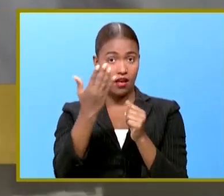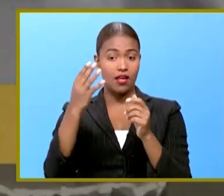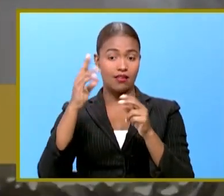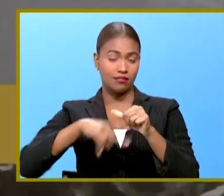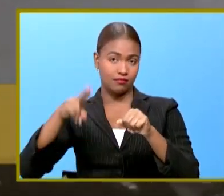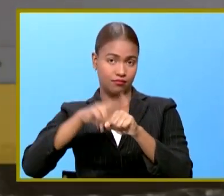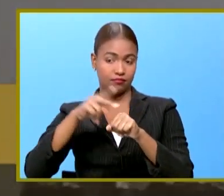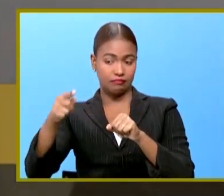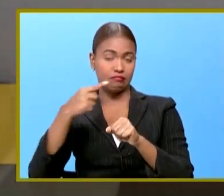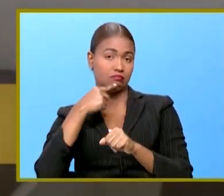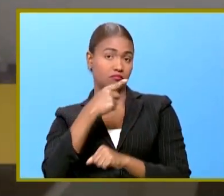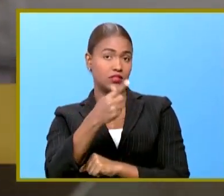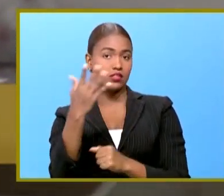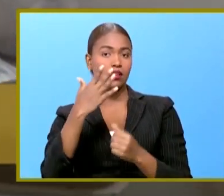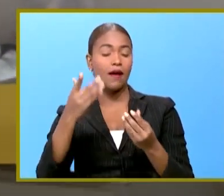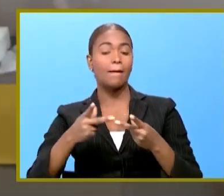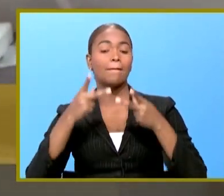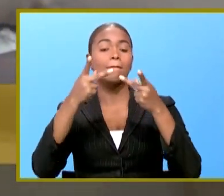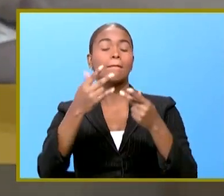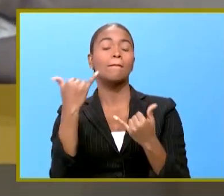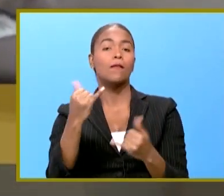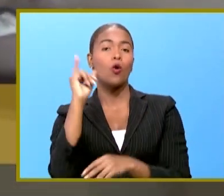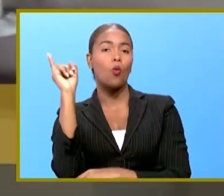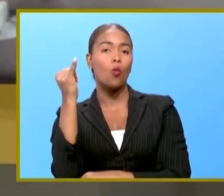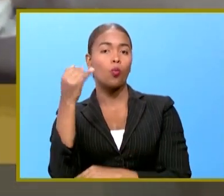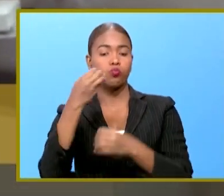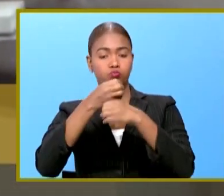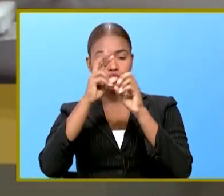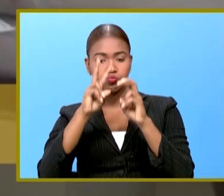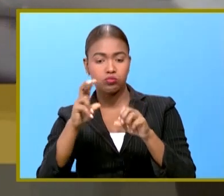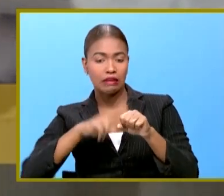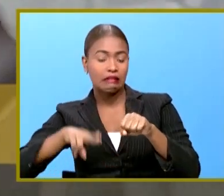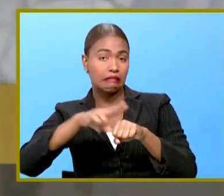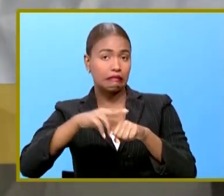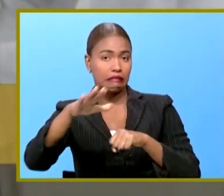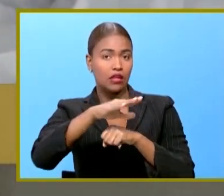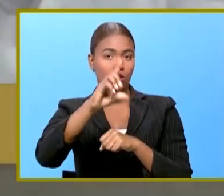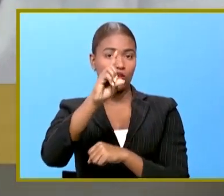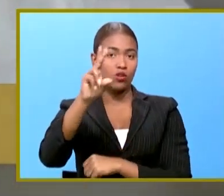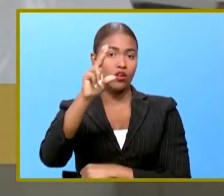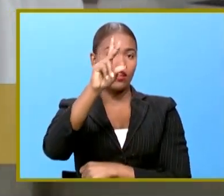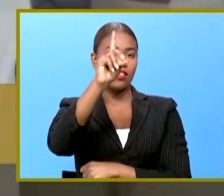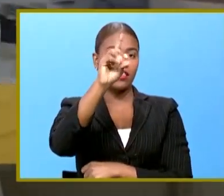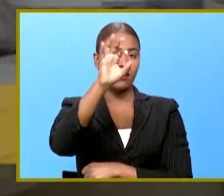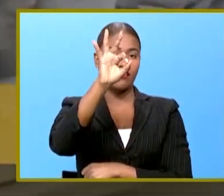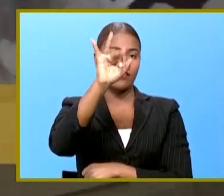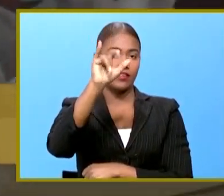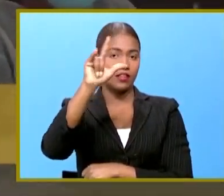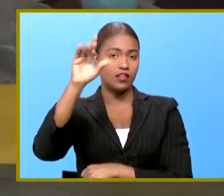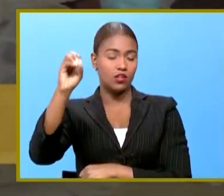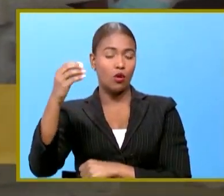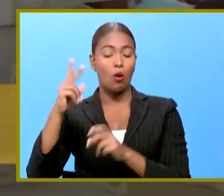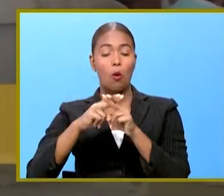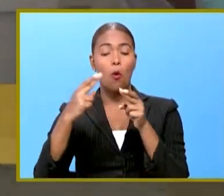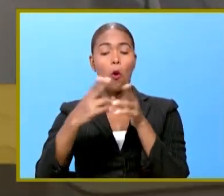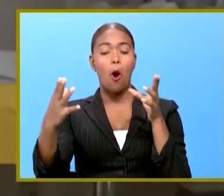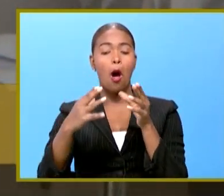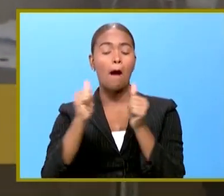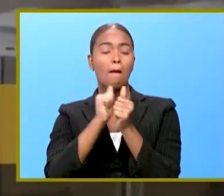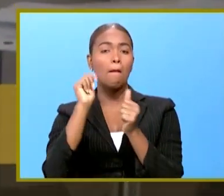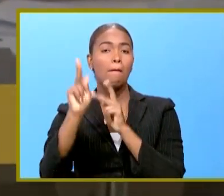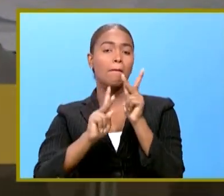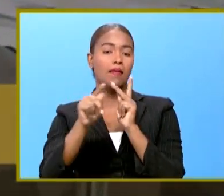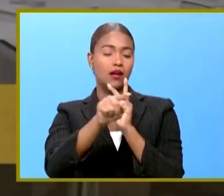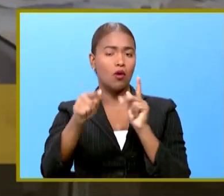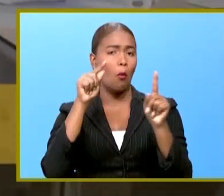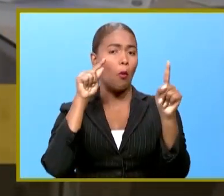formuló la declaración tras visitar este jueves el Laboratorio Nacional Doctor de Filló donde se reunió con sus directivos con el